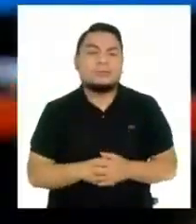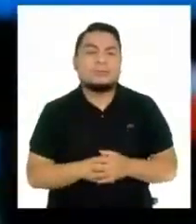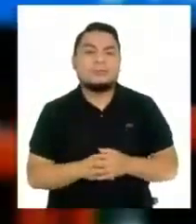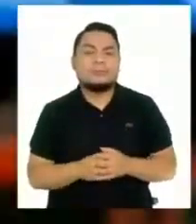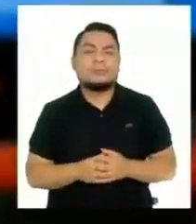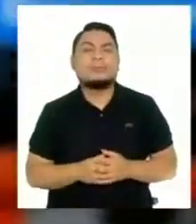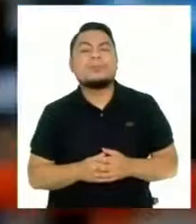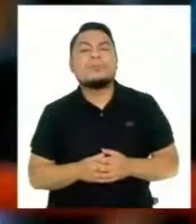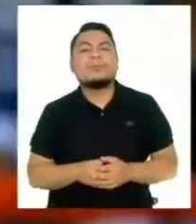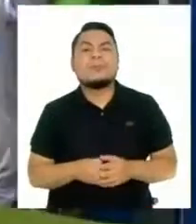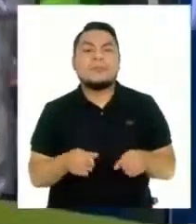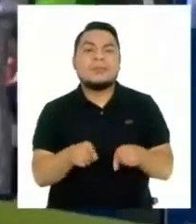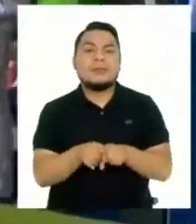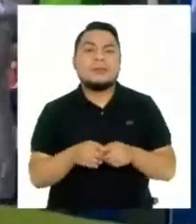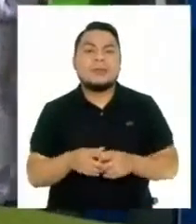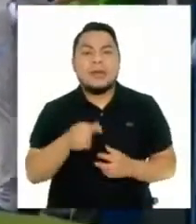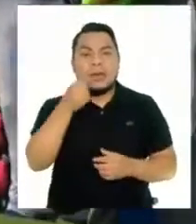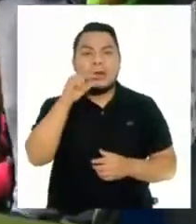Y también